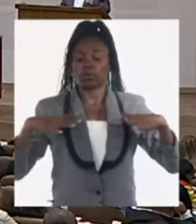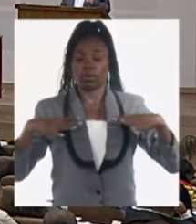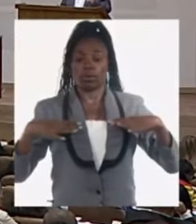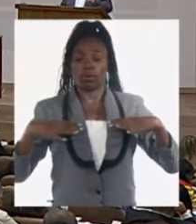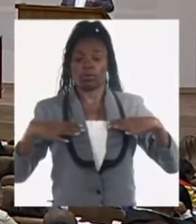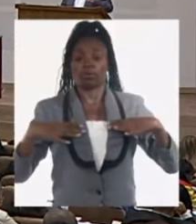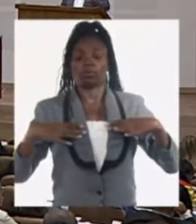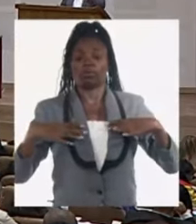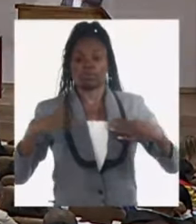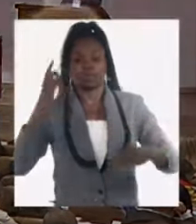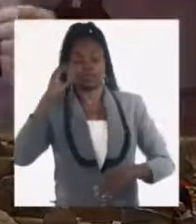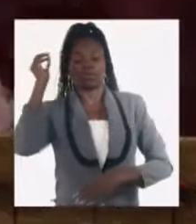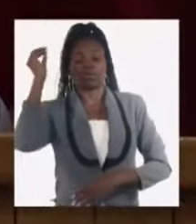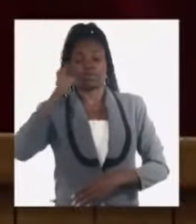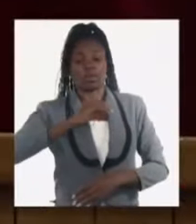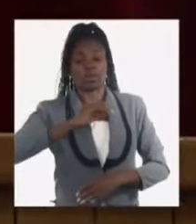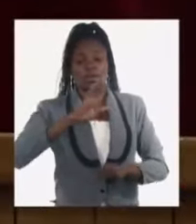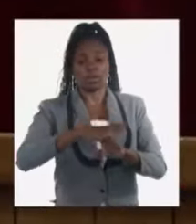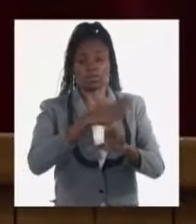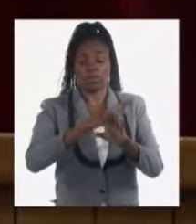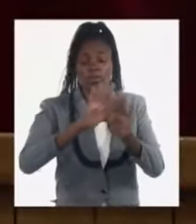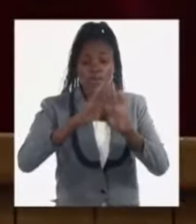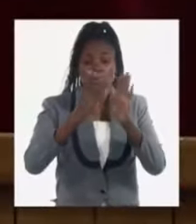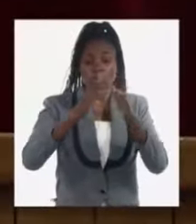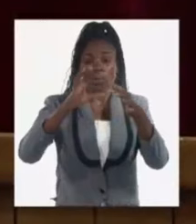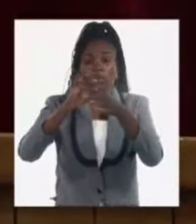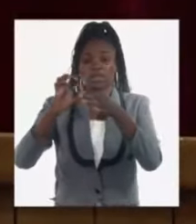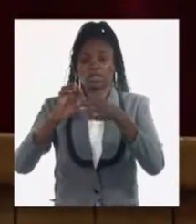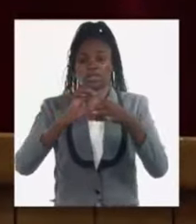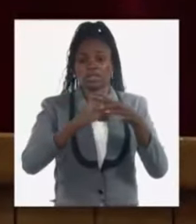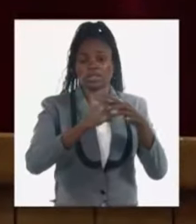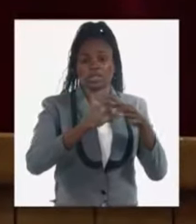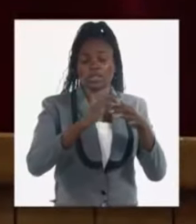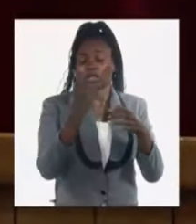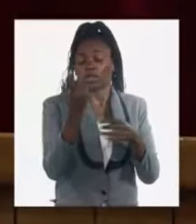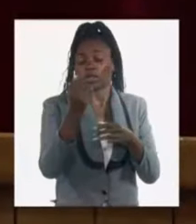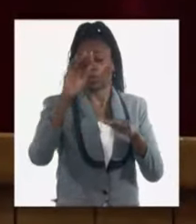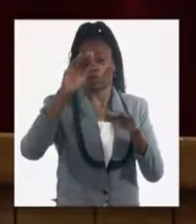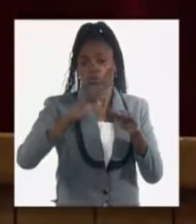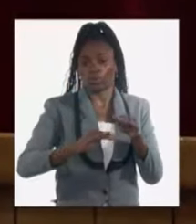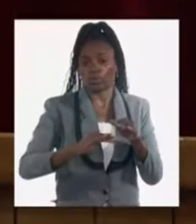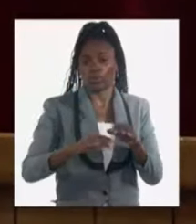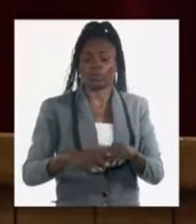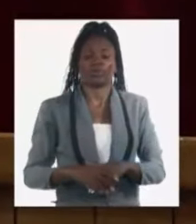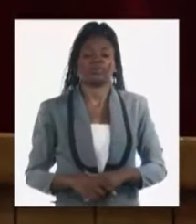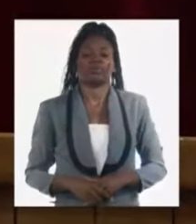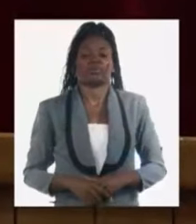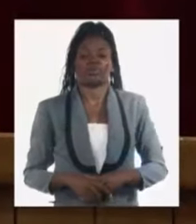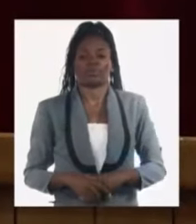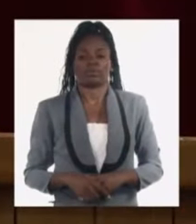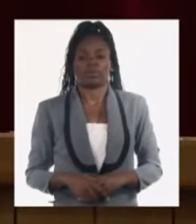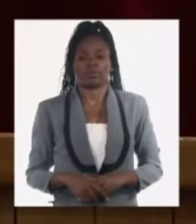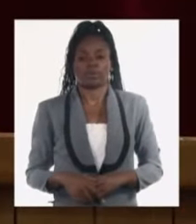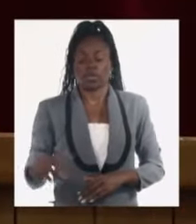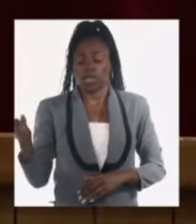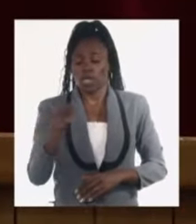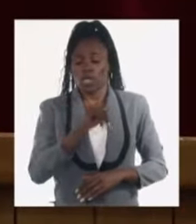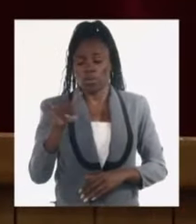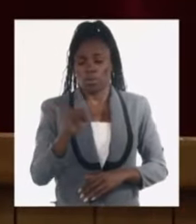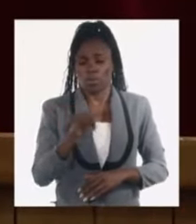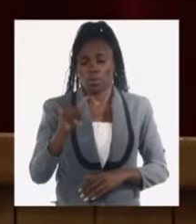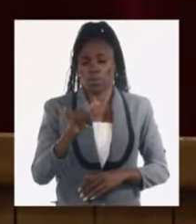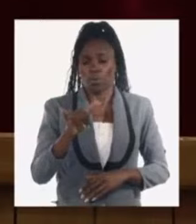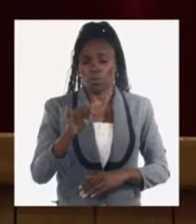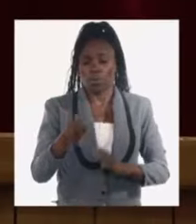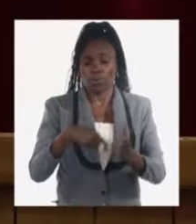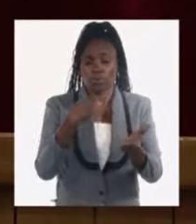supuesto como se conoce tiene impacto después en toda la cadena de la economía y también estamos proyectando un